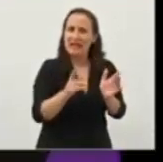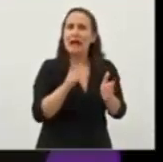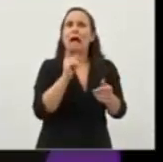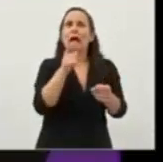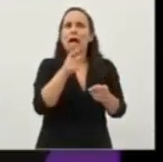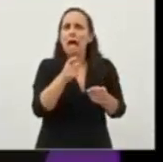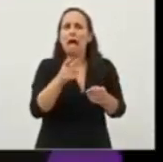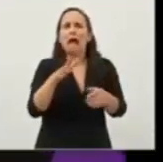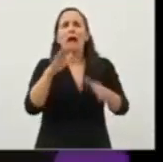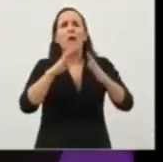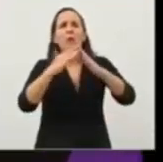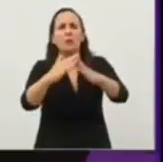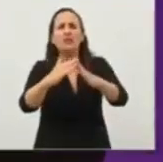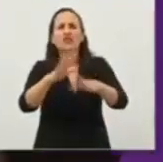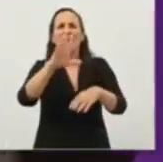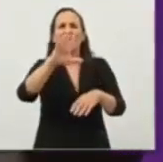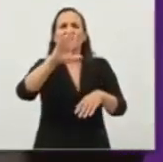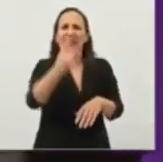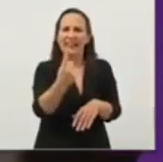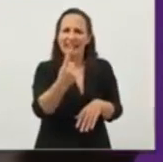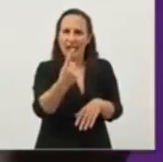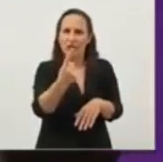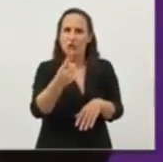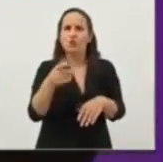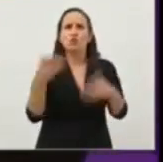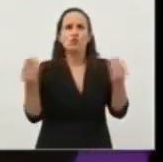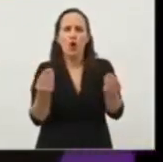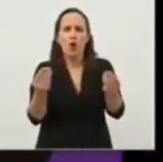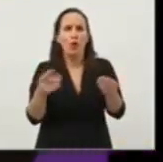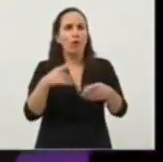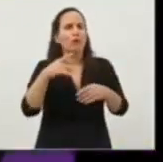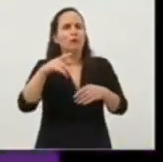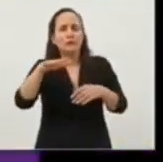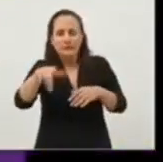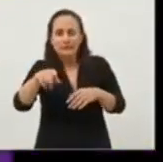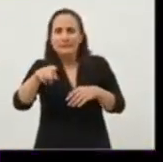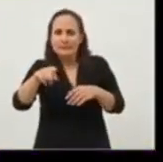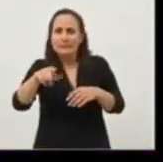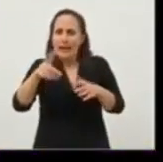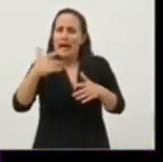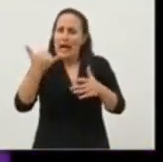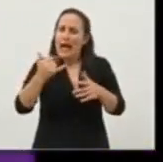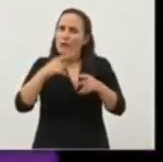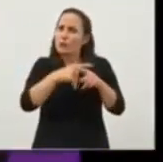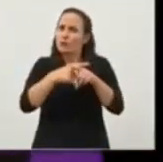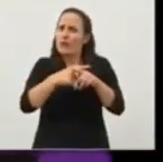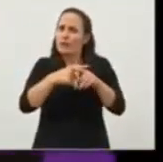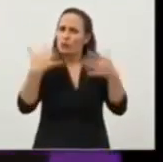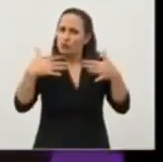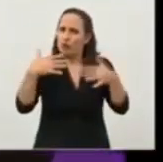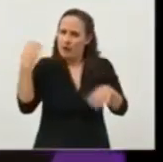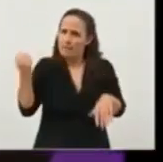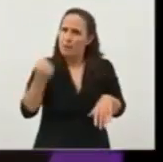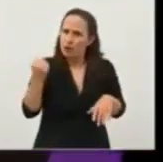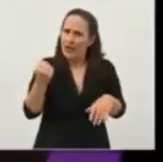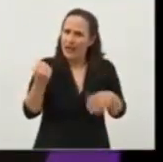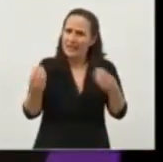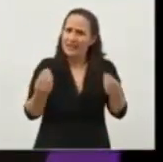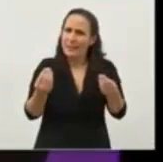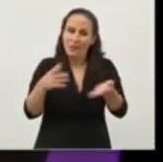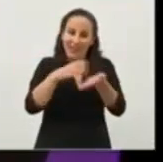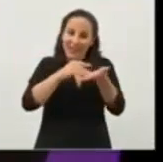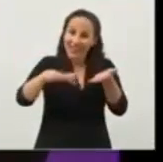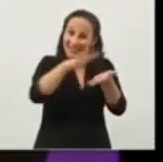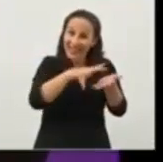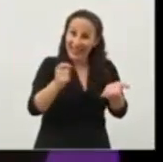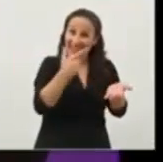31, que les vendieron sus tierras para pagar el Paseo del Bajo. Y acá hay una discusión muy importante, porque la venta de tierras